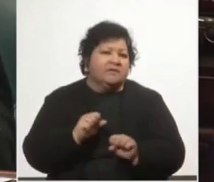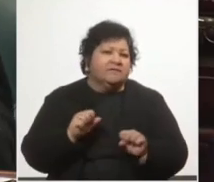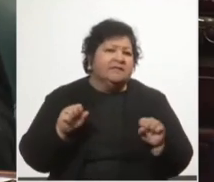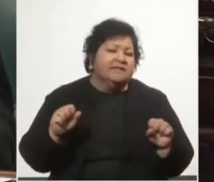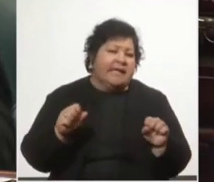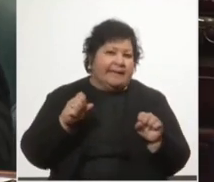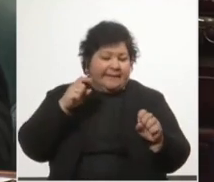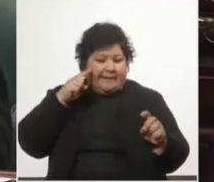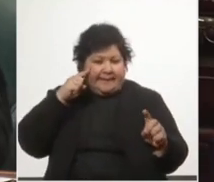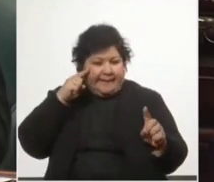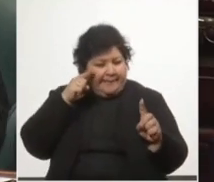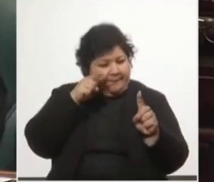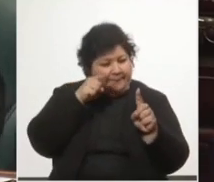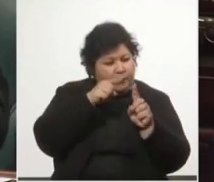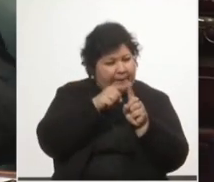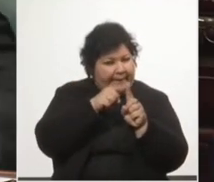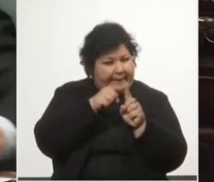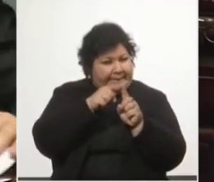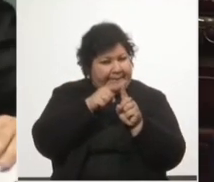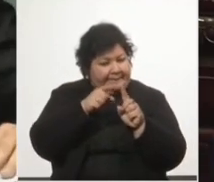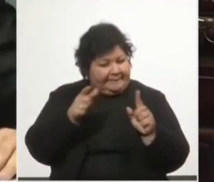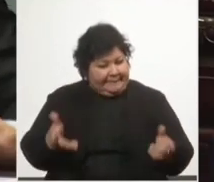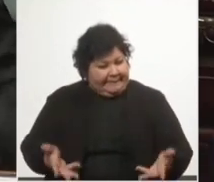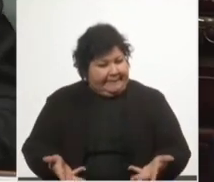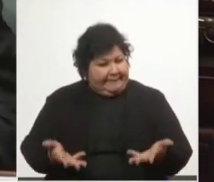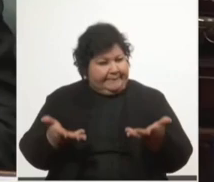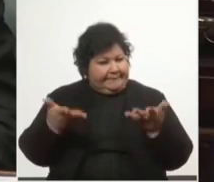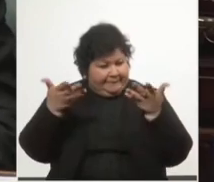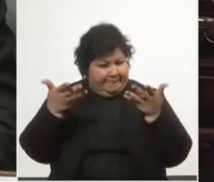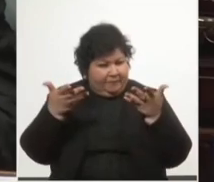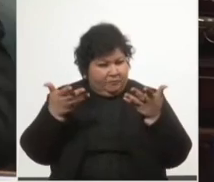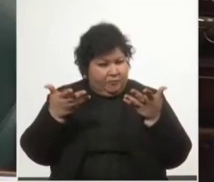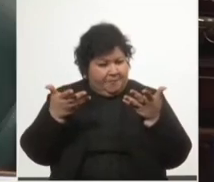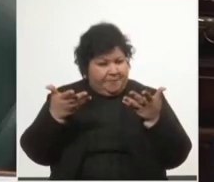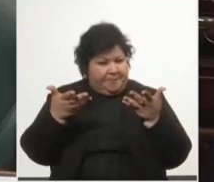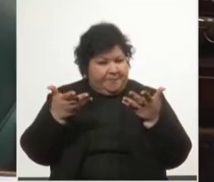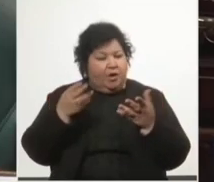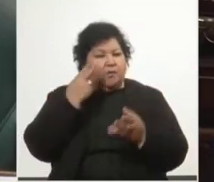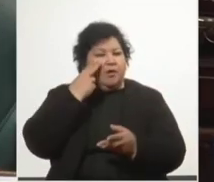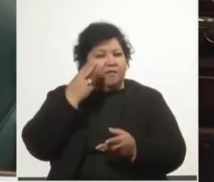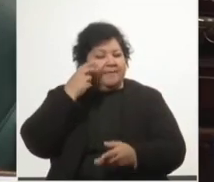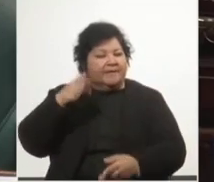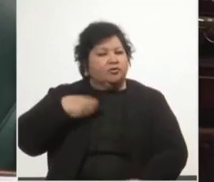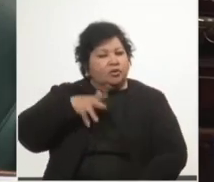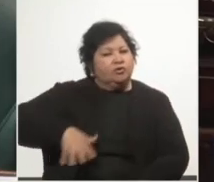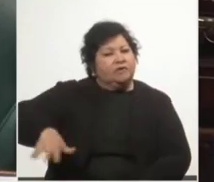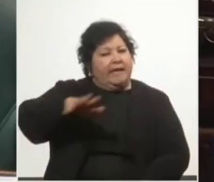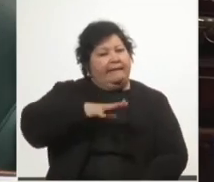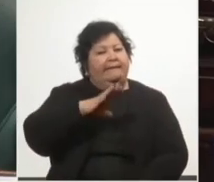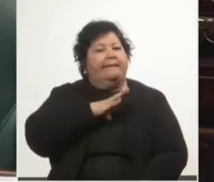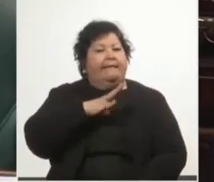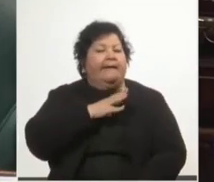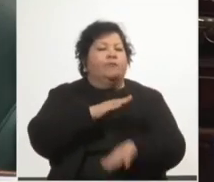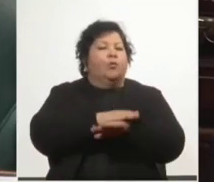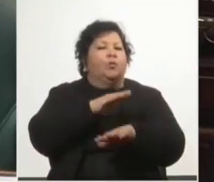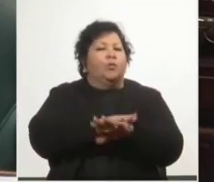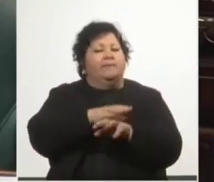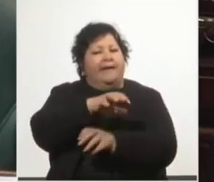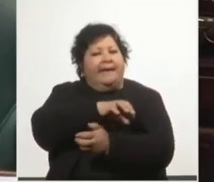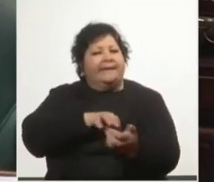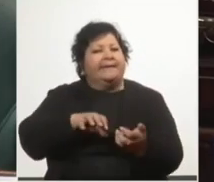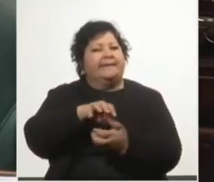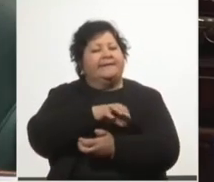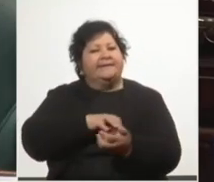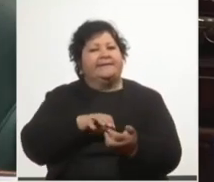crecimiento y atender los problemas sociales que la crisis está dejando. Sin políticas públicas que acompañen con